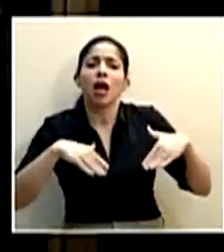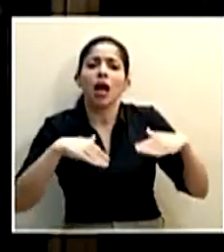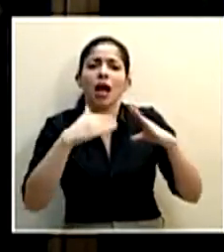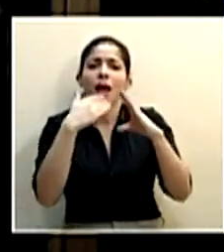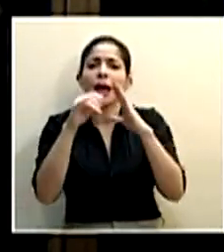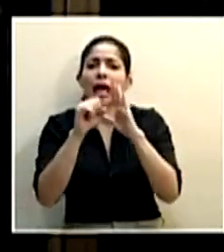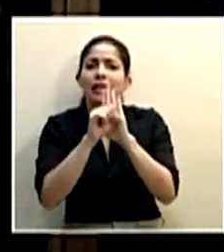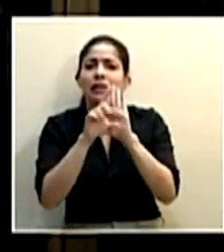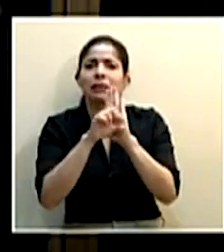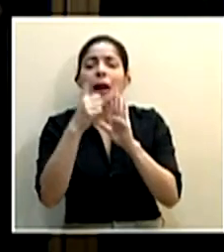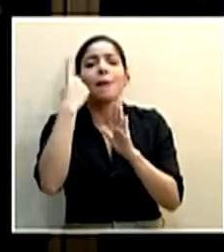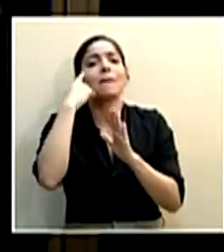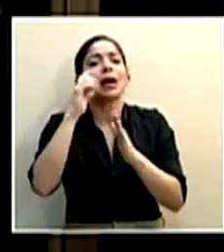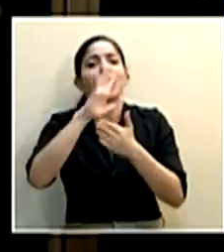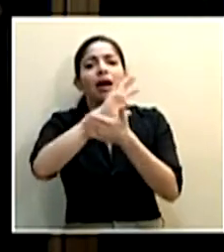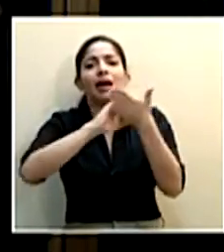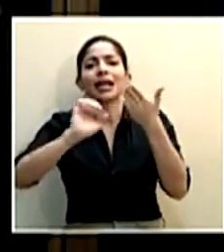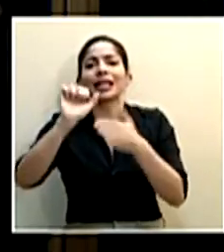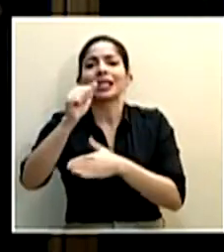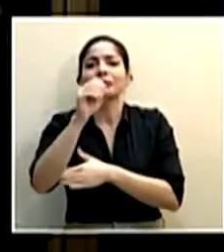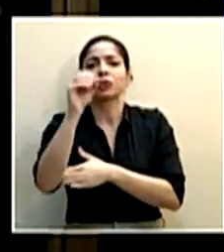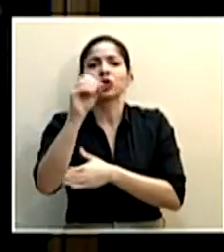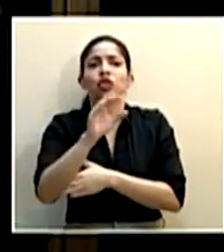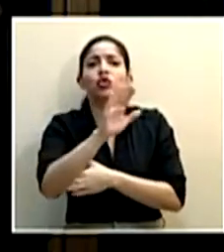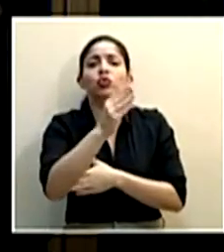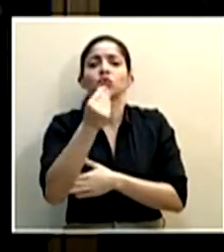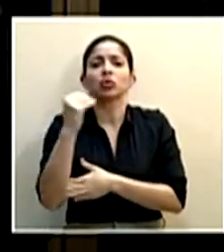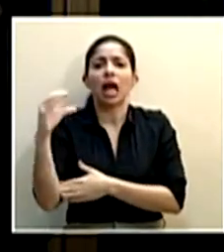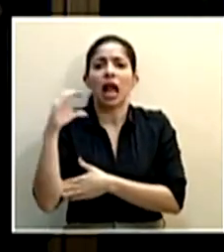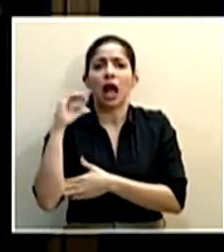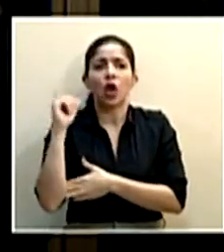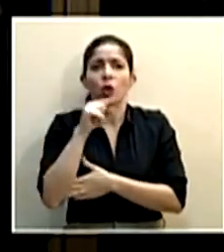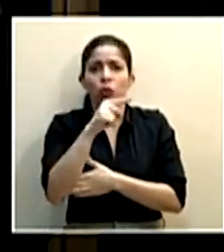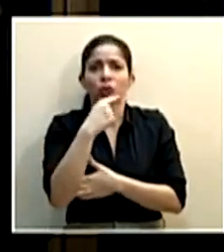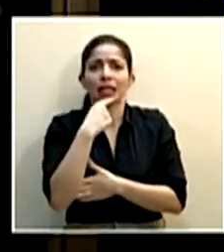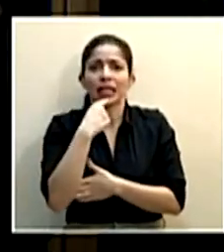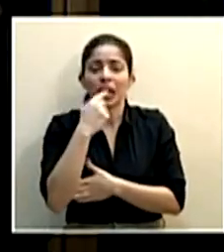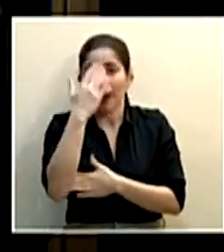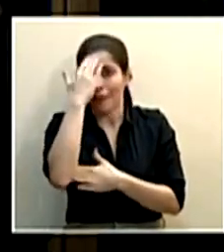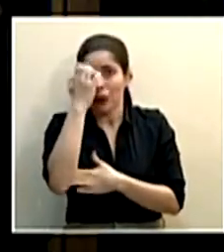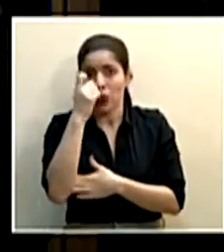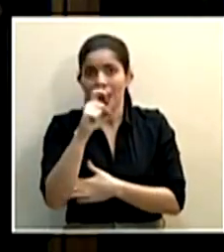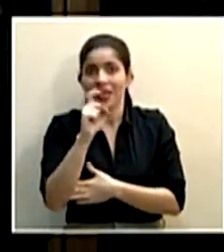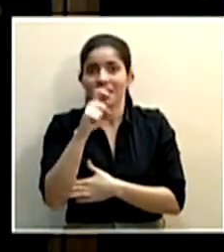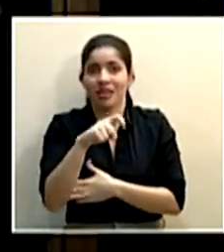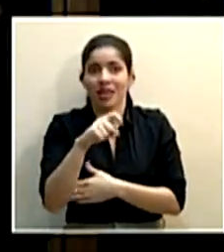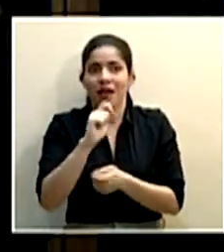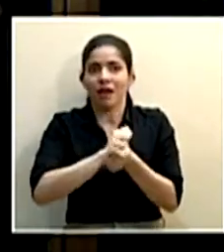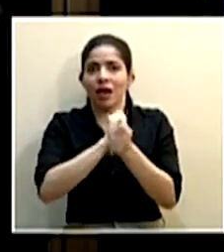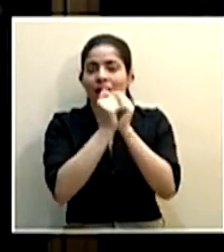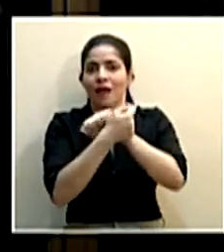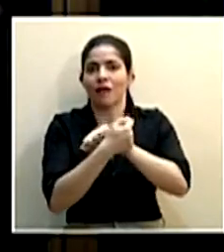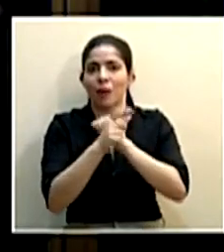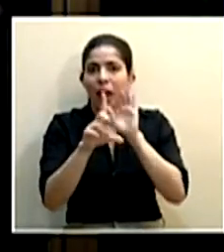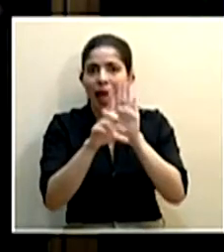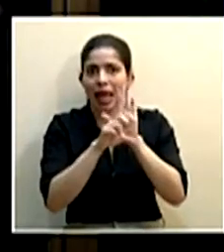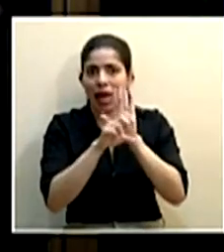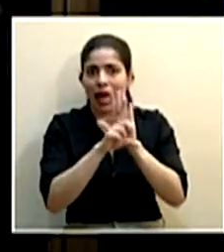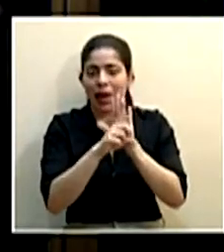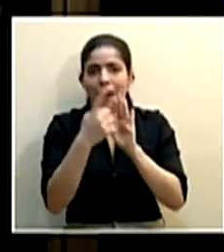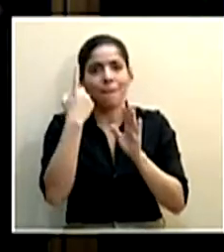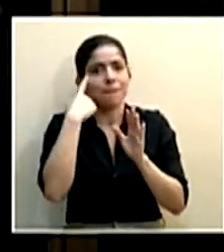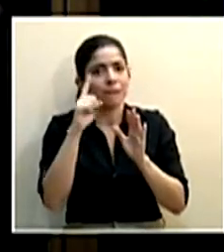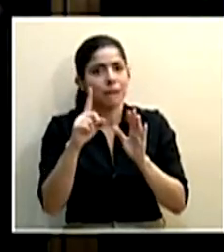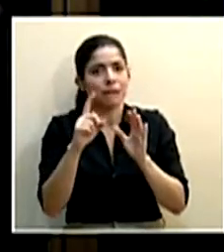para la rebaja del 10% de su salario, como usted lo había anunciado, en vista de que tiene que hacerse una reforma a la ley para poder